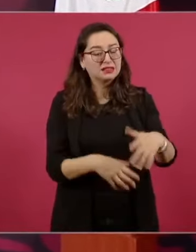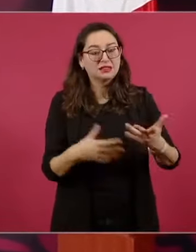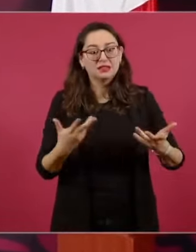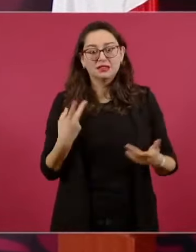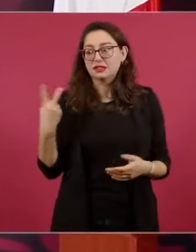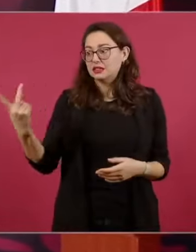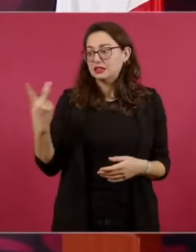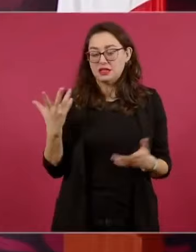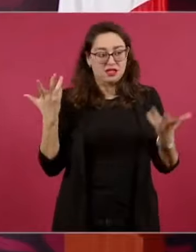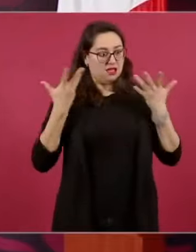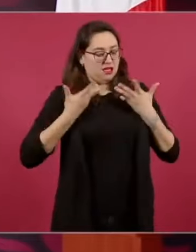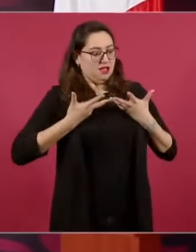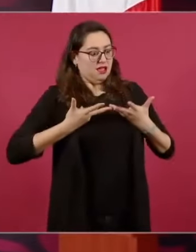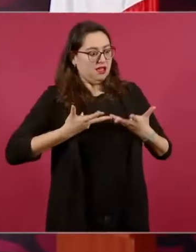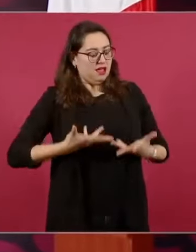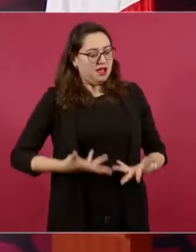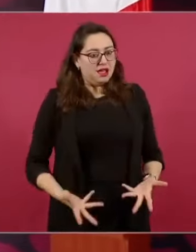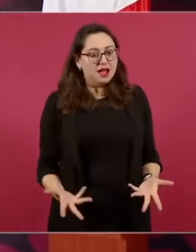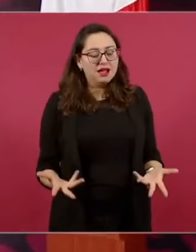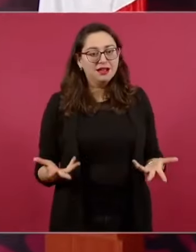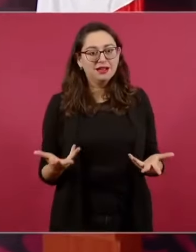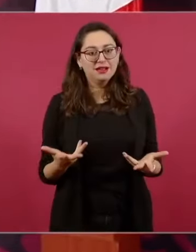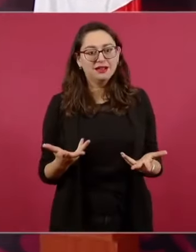Habían obreros,